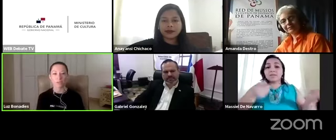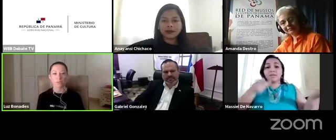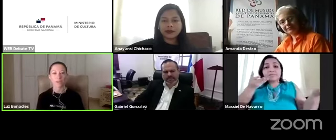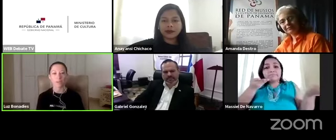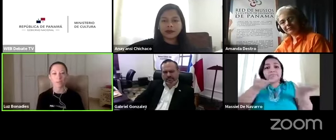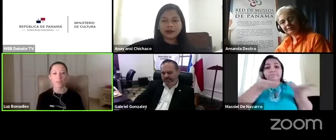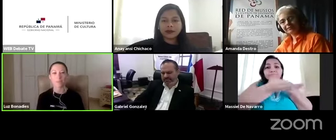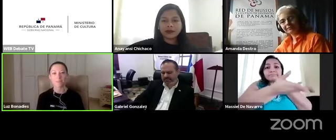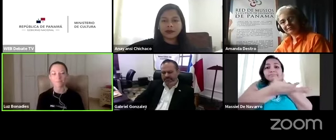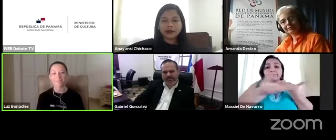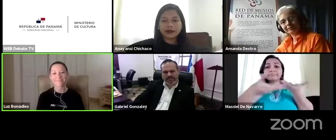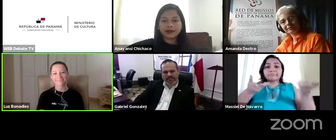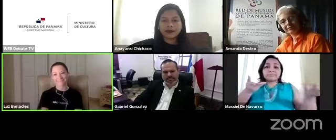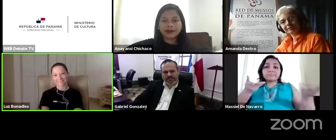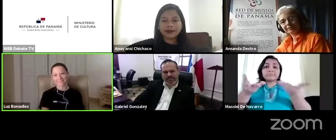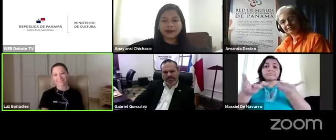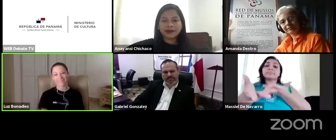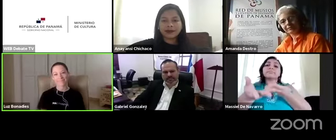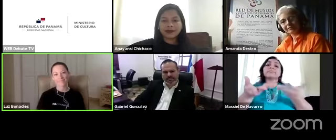como mencionaba Amanda